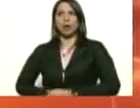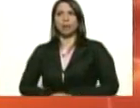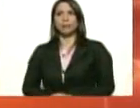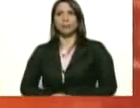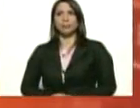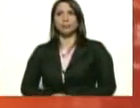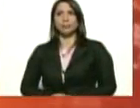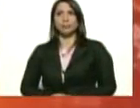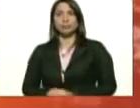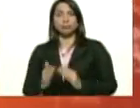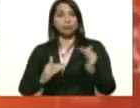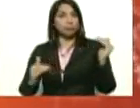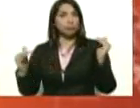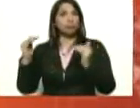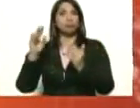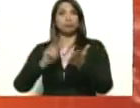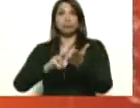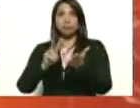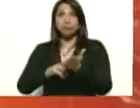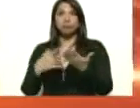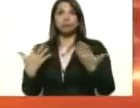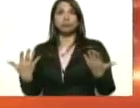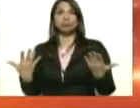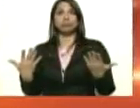altura, altura, verdadera altura.